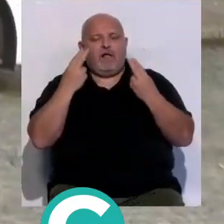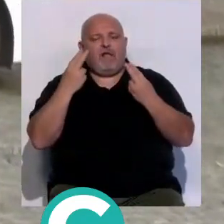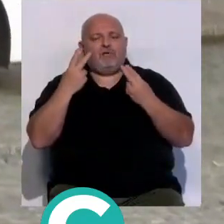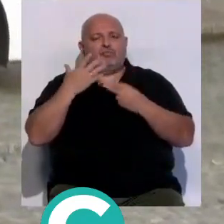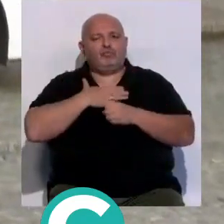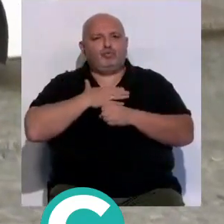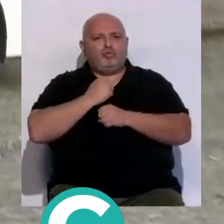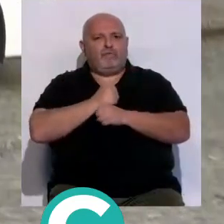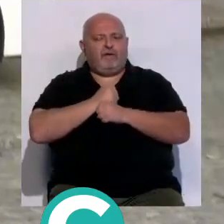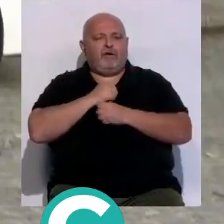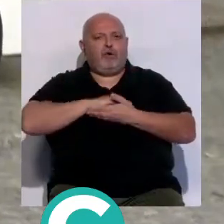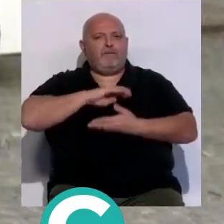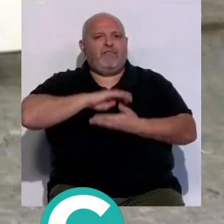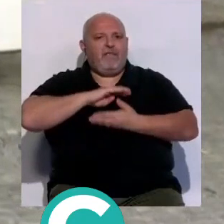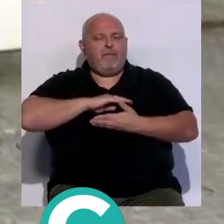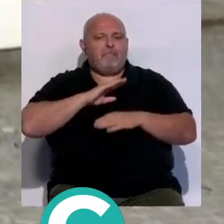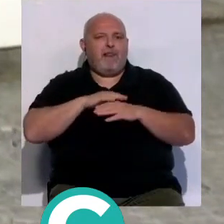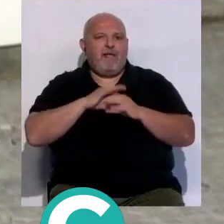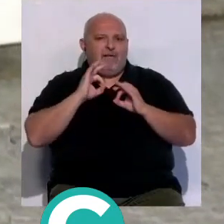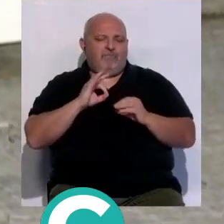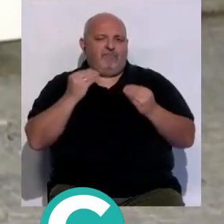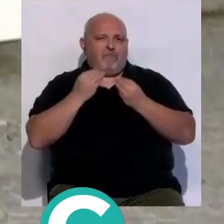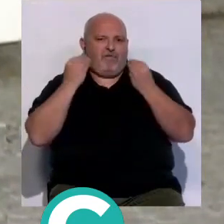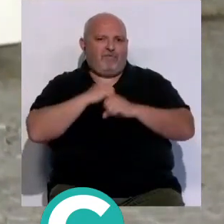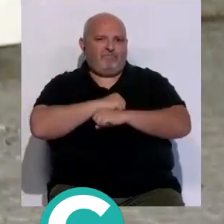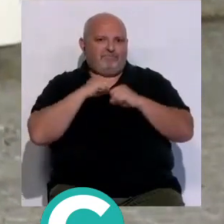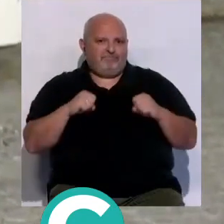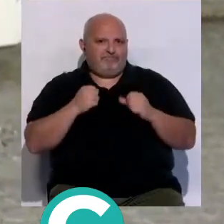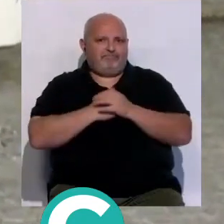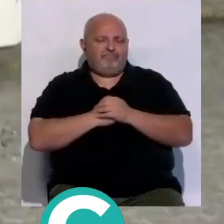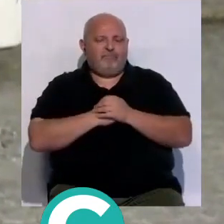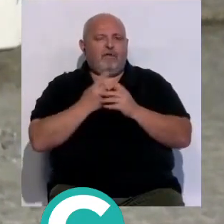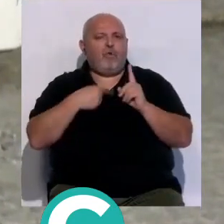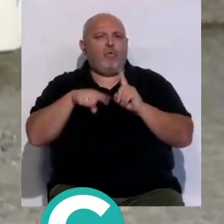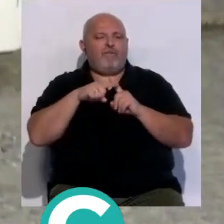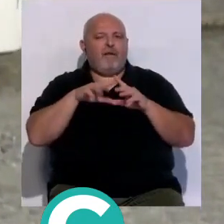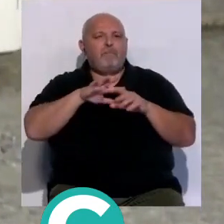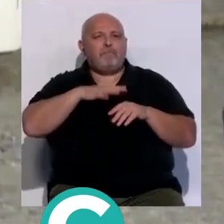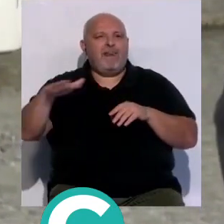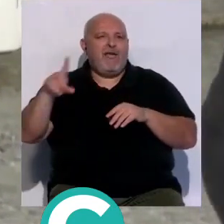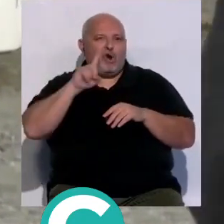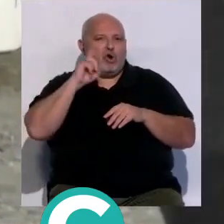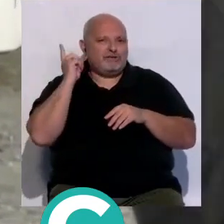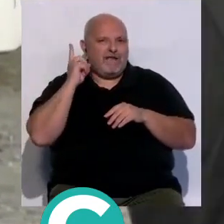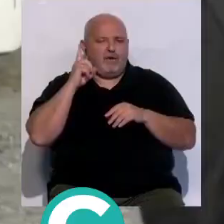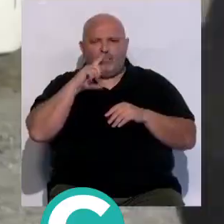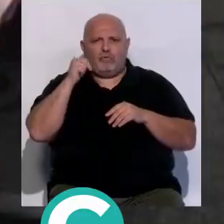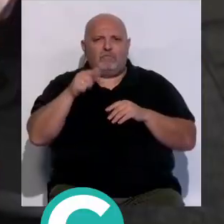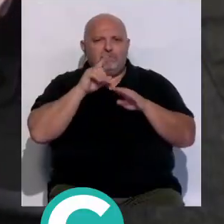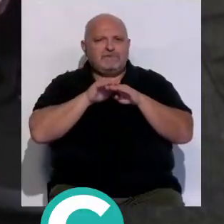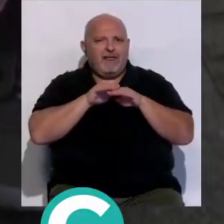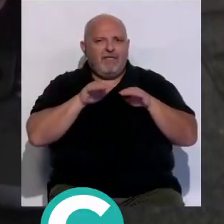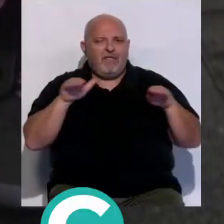desarrollar todas las competencias para las que están formadas Ha vuelto la marea rosa después de unos años de